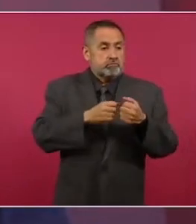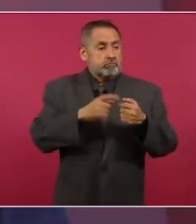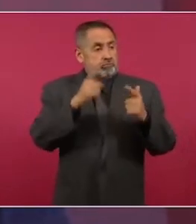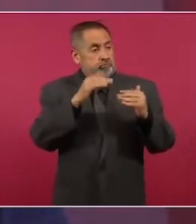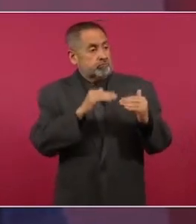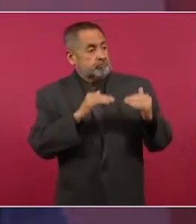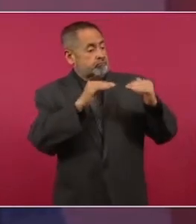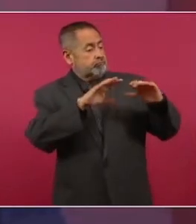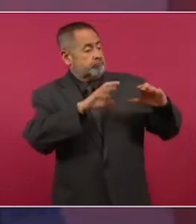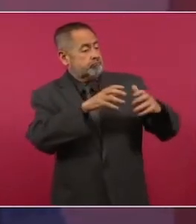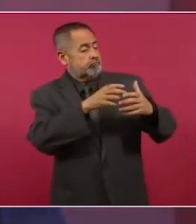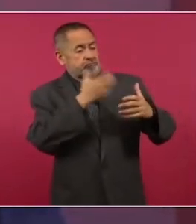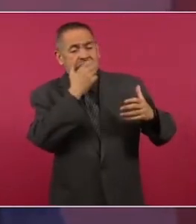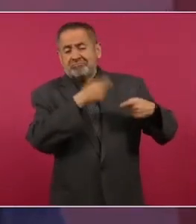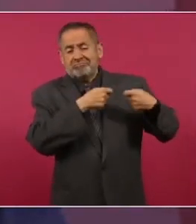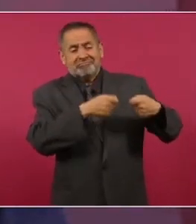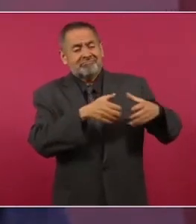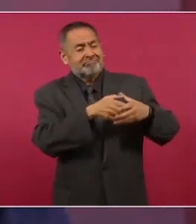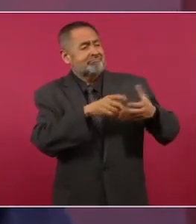Conservador,